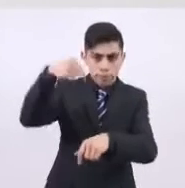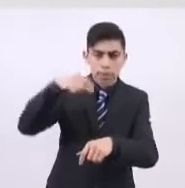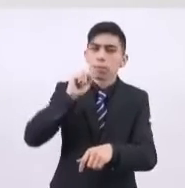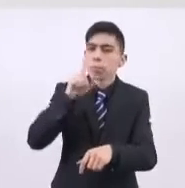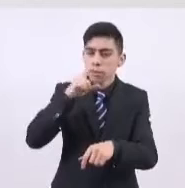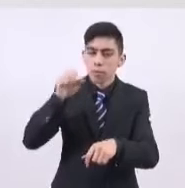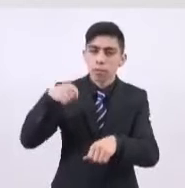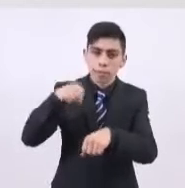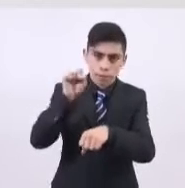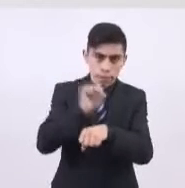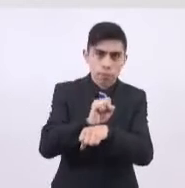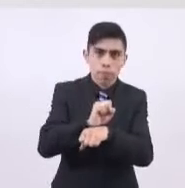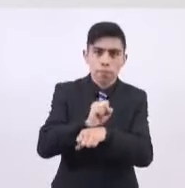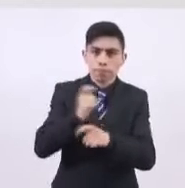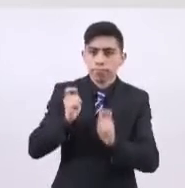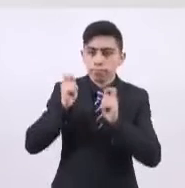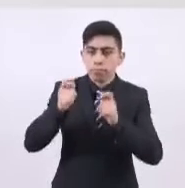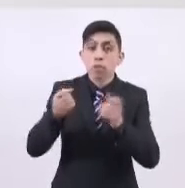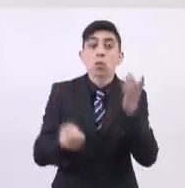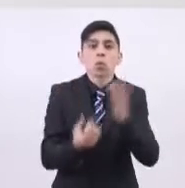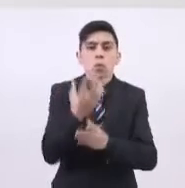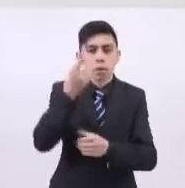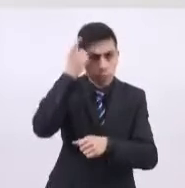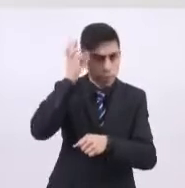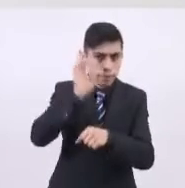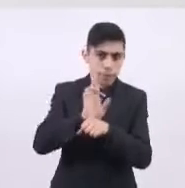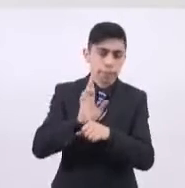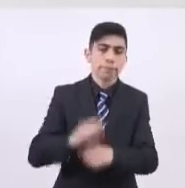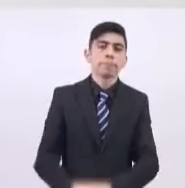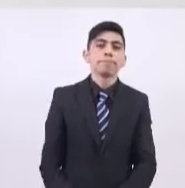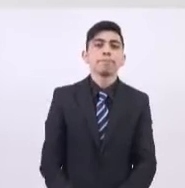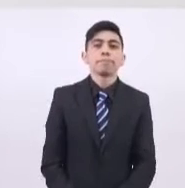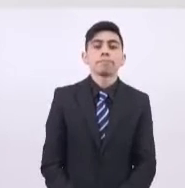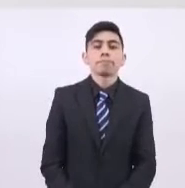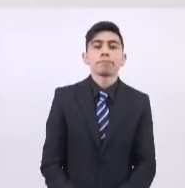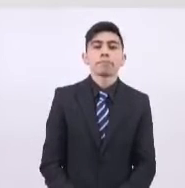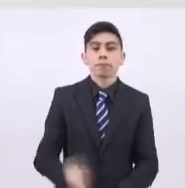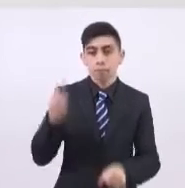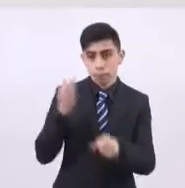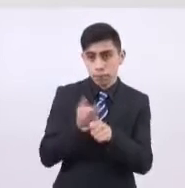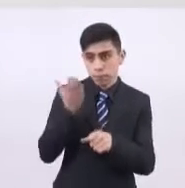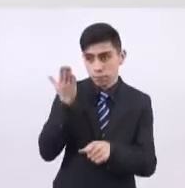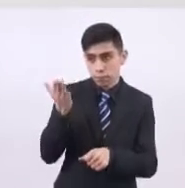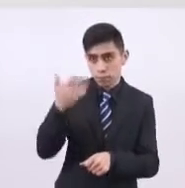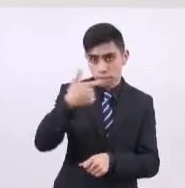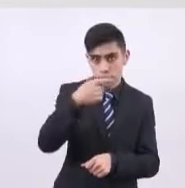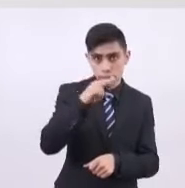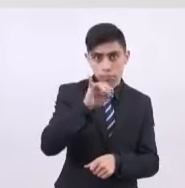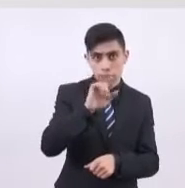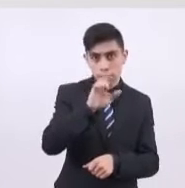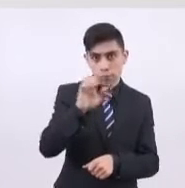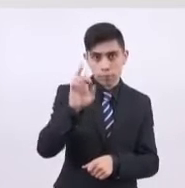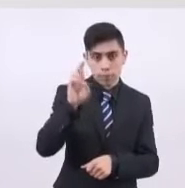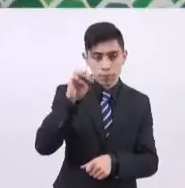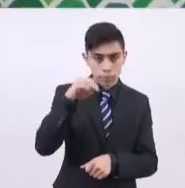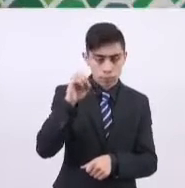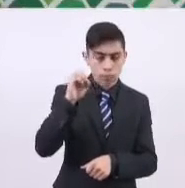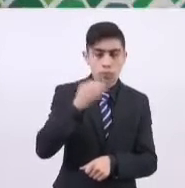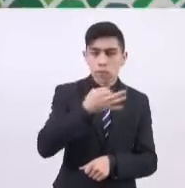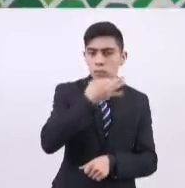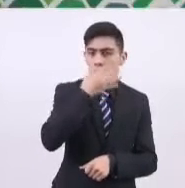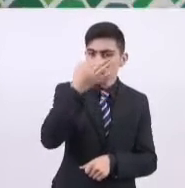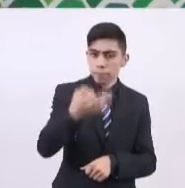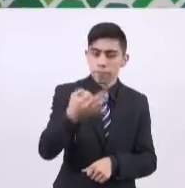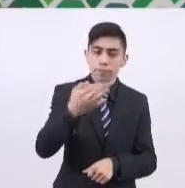estaremos nombrando al nuevo director de transportes eléctricos. Le voy a pedir a Guillermo que dé un mensaje y